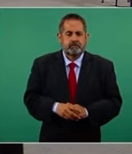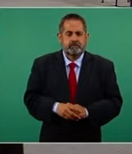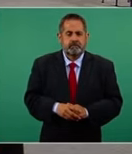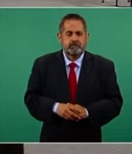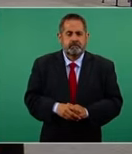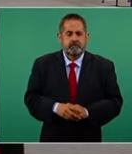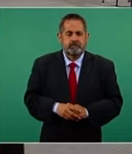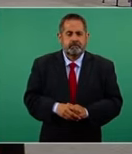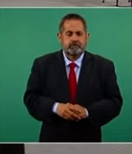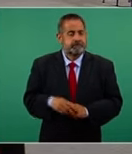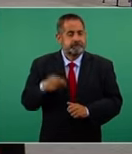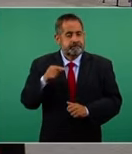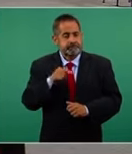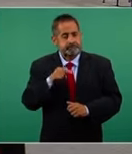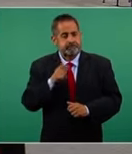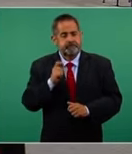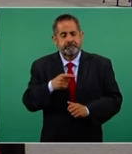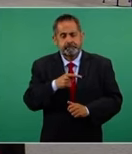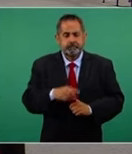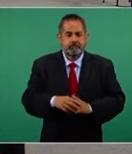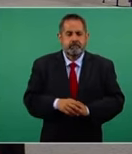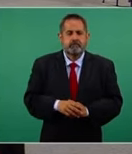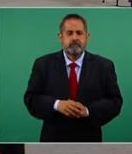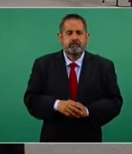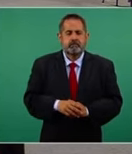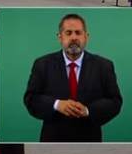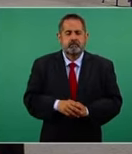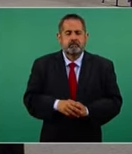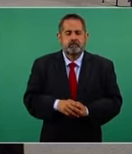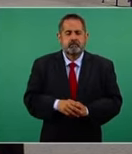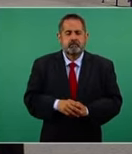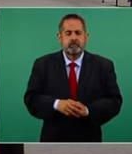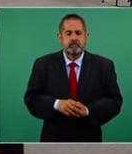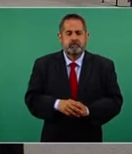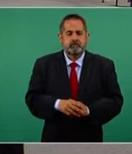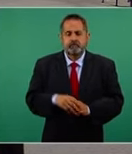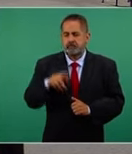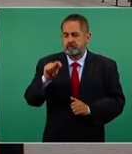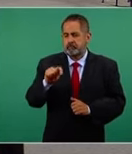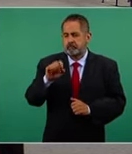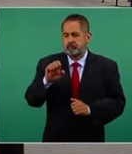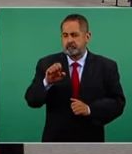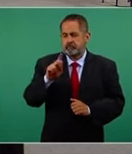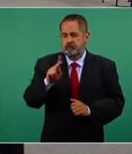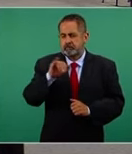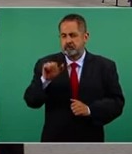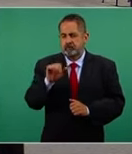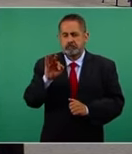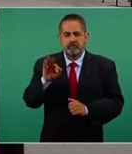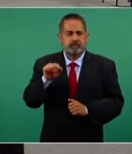Este es el tribunal electoral,